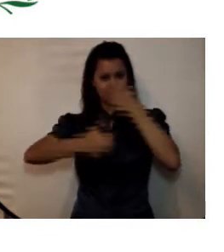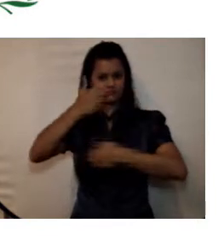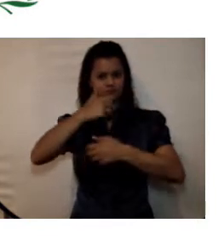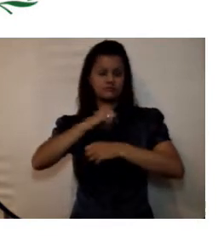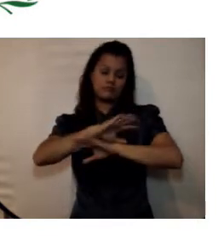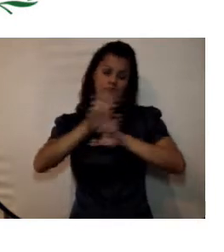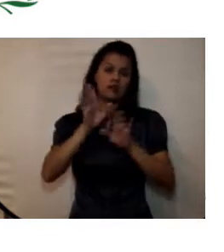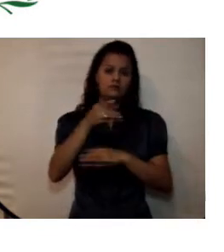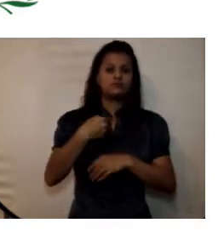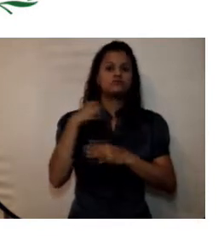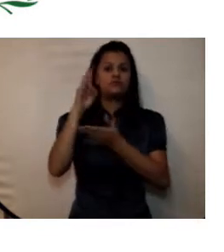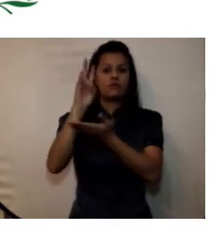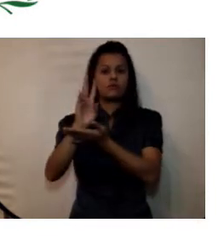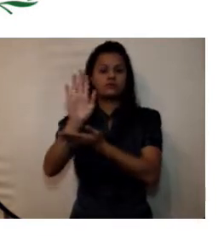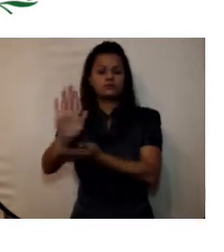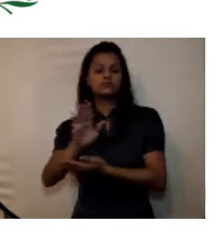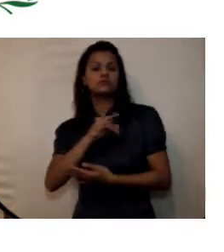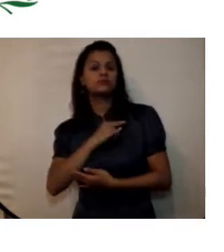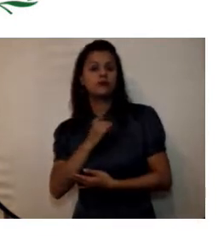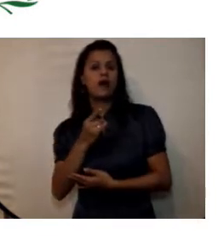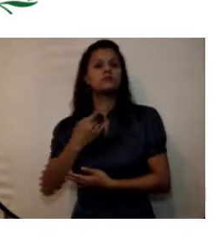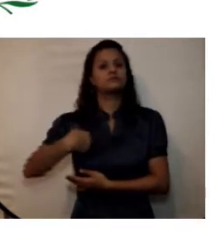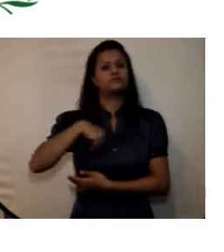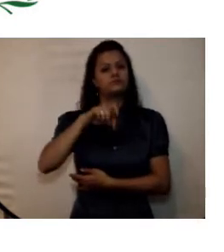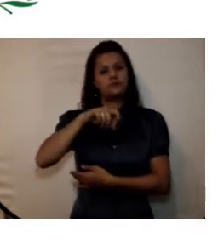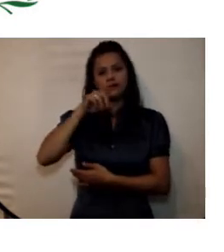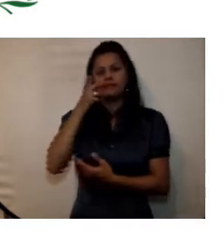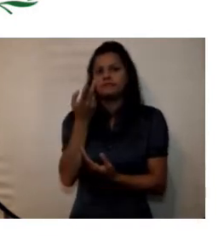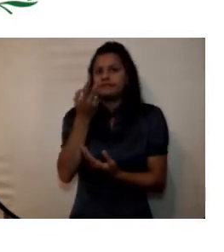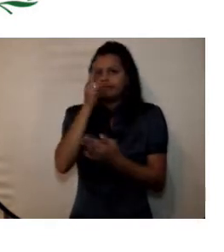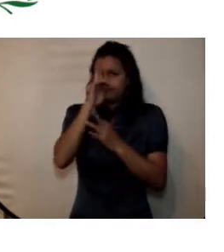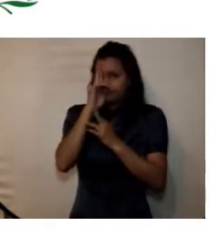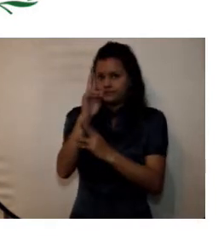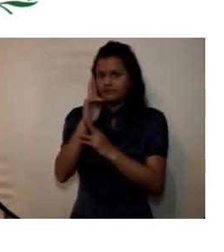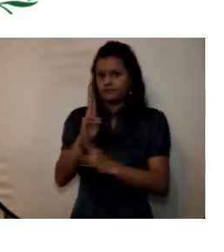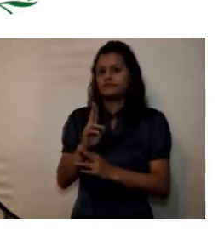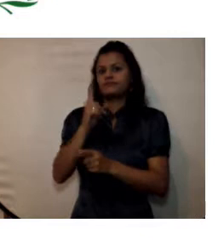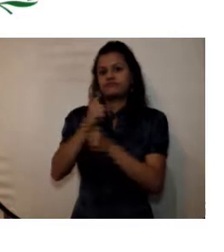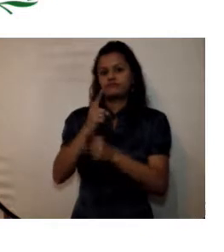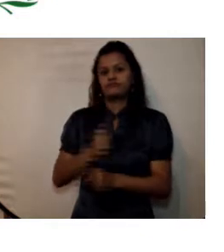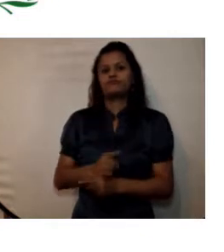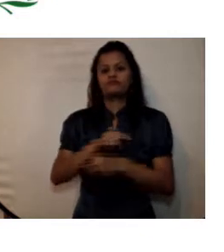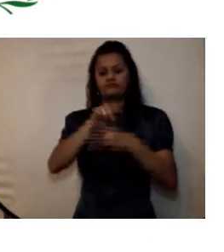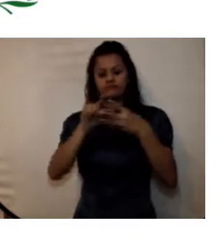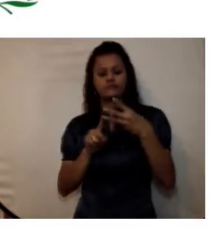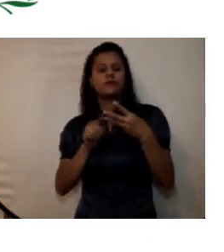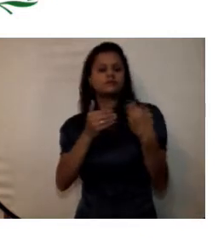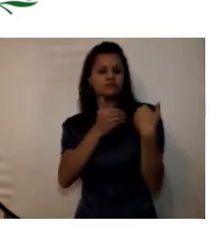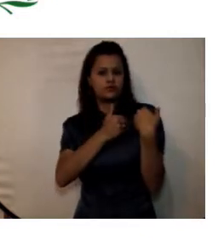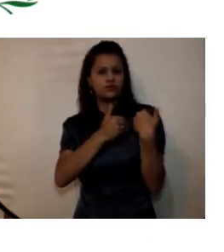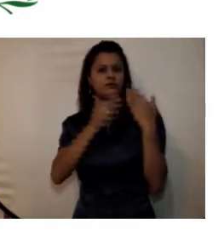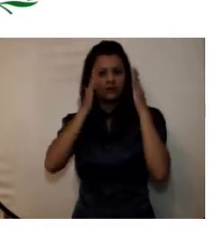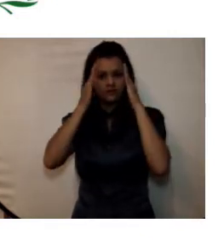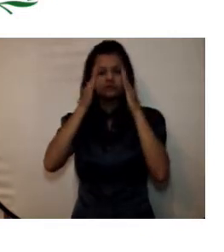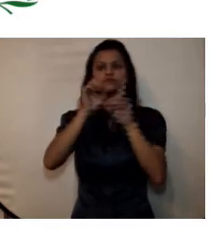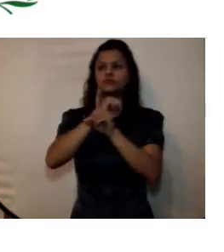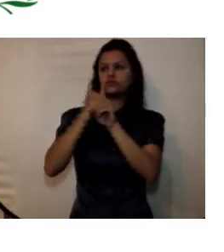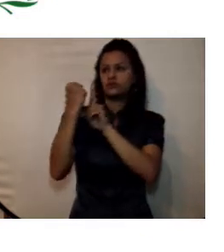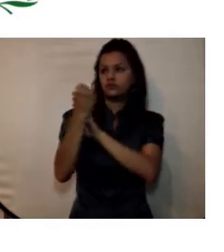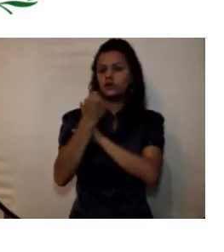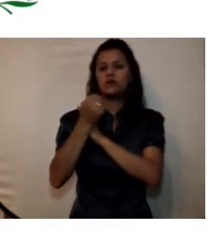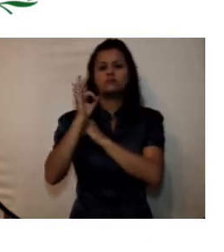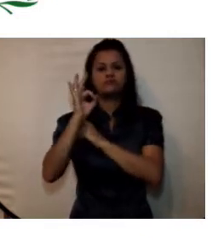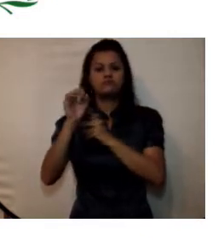constituye la universidad nos vemos obligados a cumplir con tres tipos de sostenibilidad sostenibilidad social financiera y ambiental